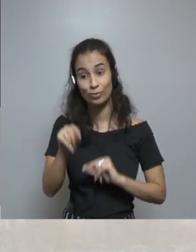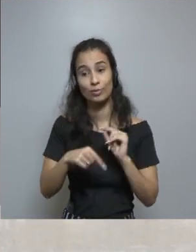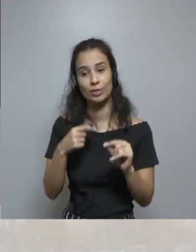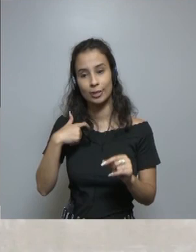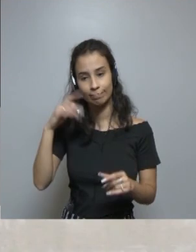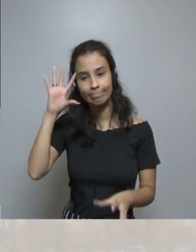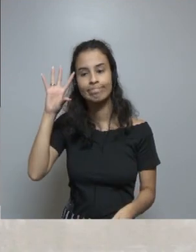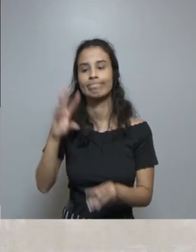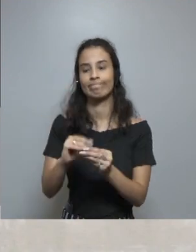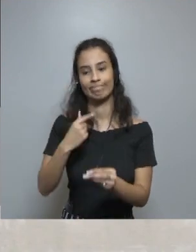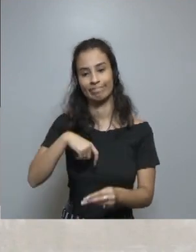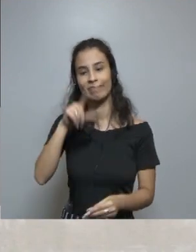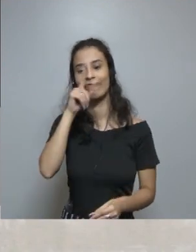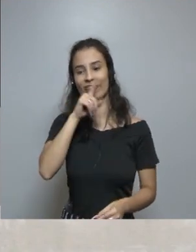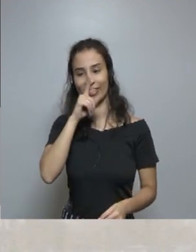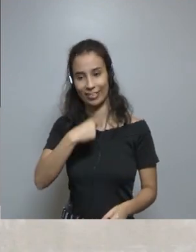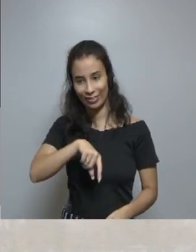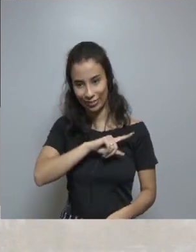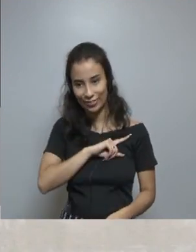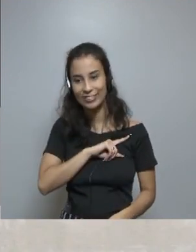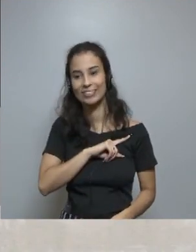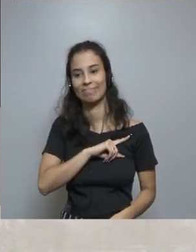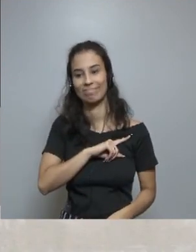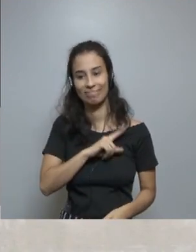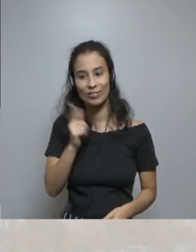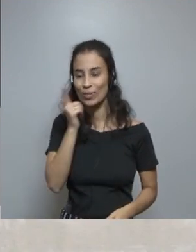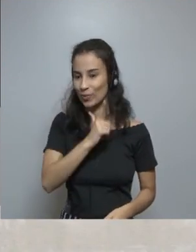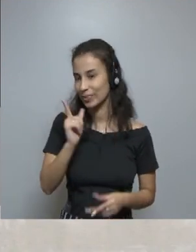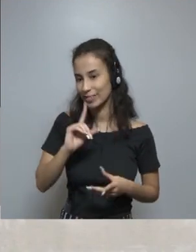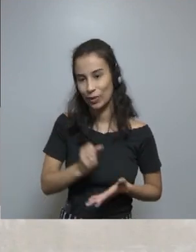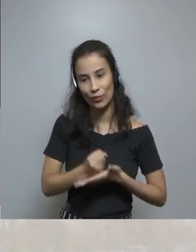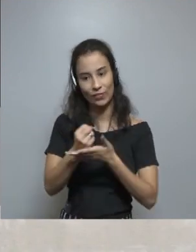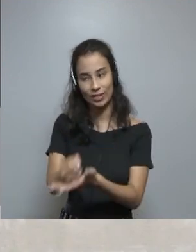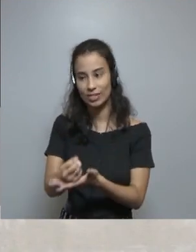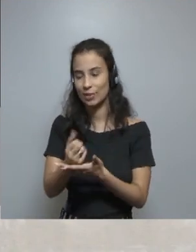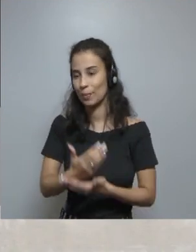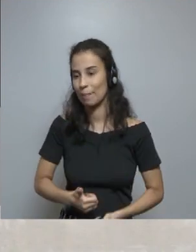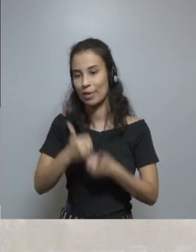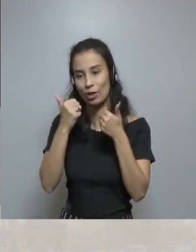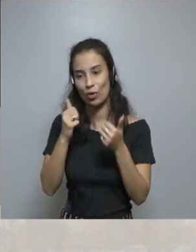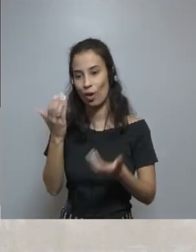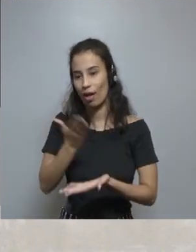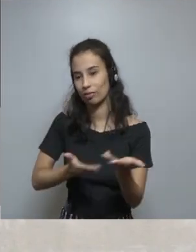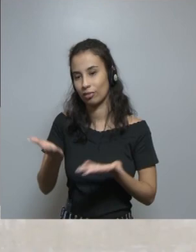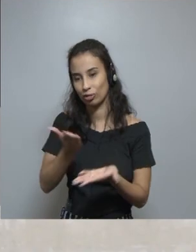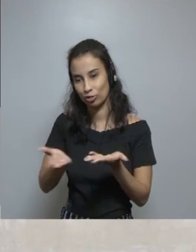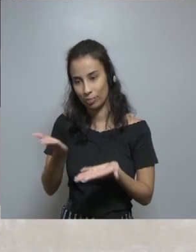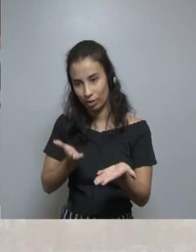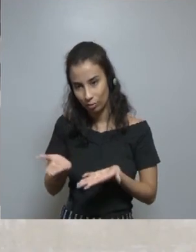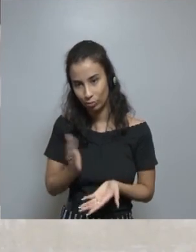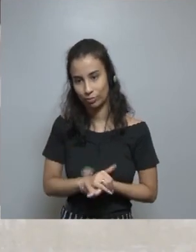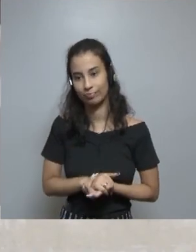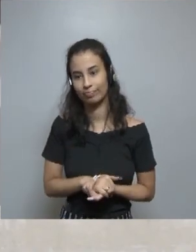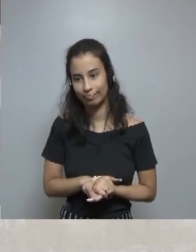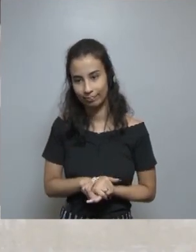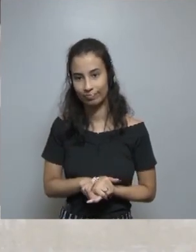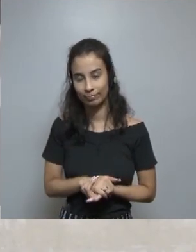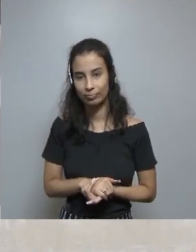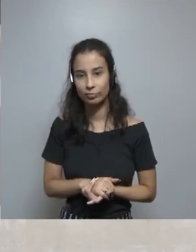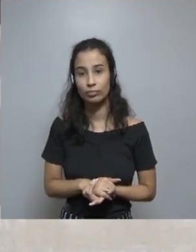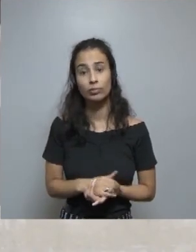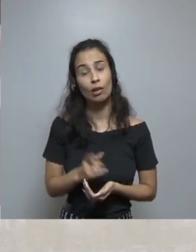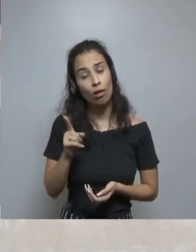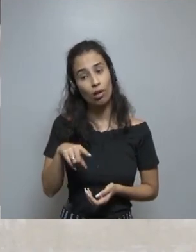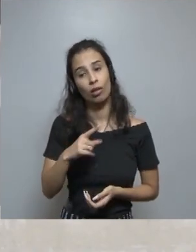nuestra. No conseguimos ofrecerle al cliente la experiencia que necesitaba y necesitamos darle una mejor